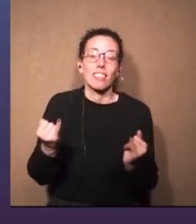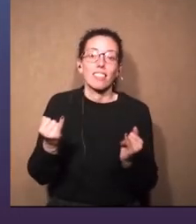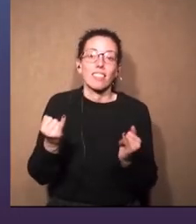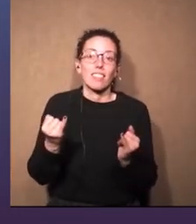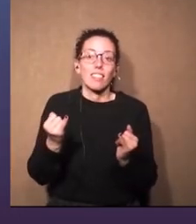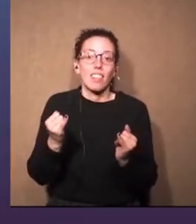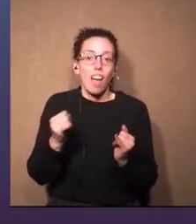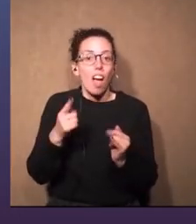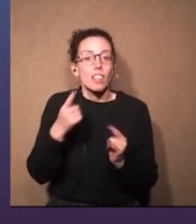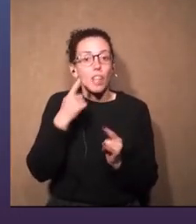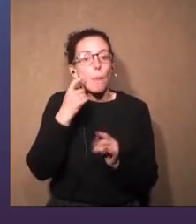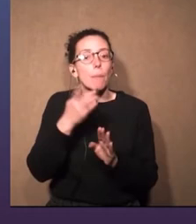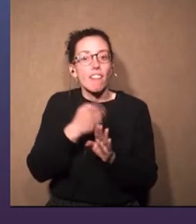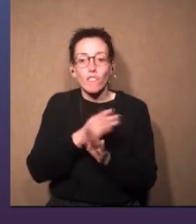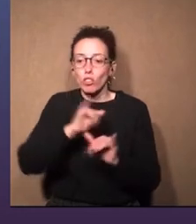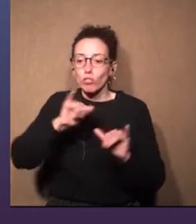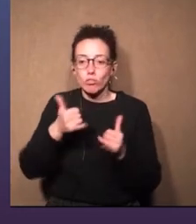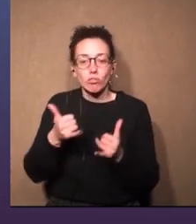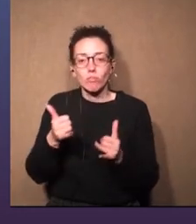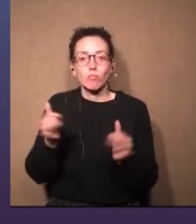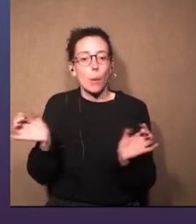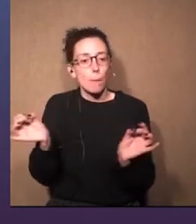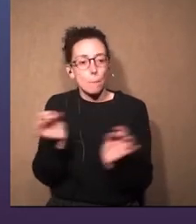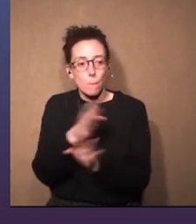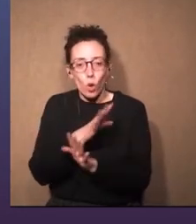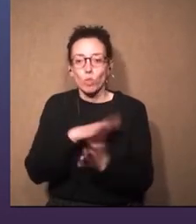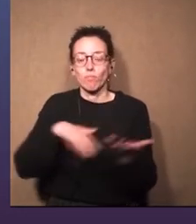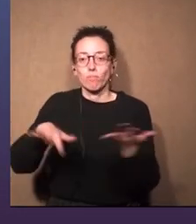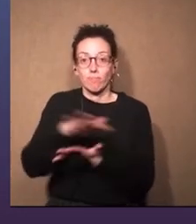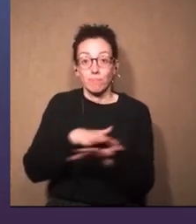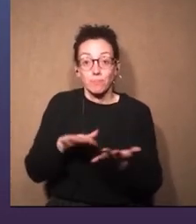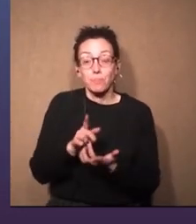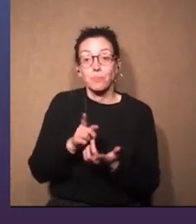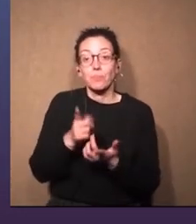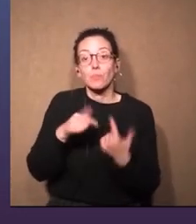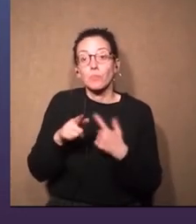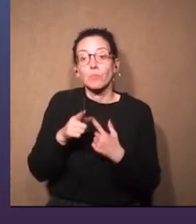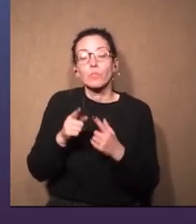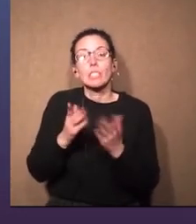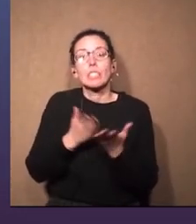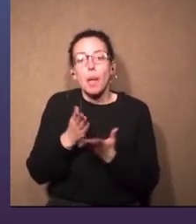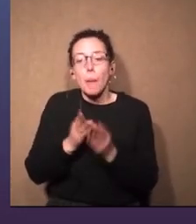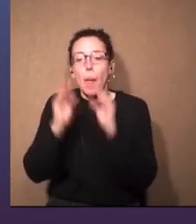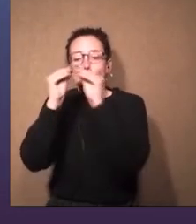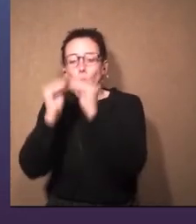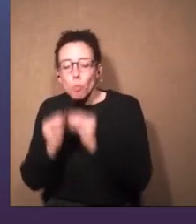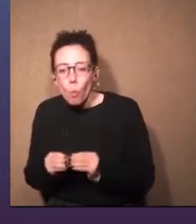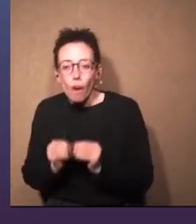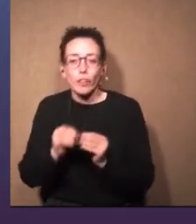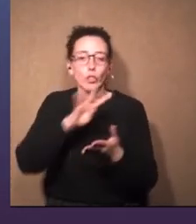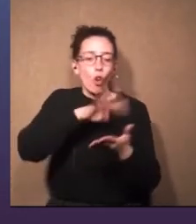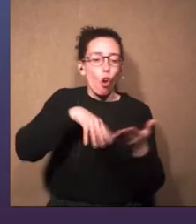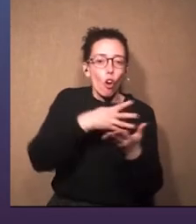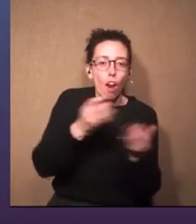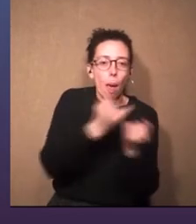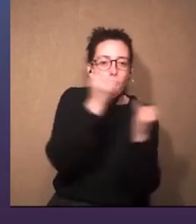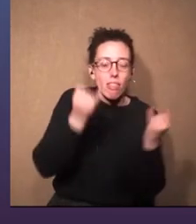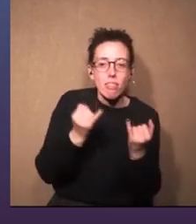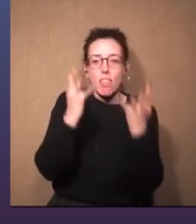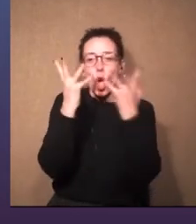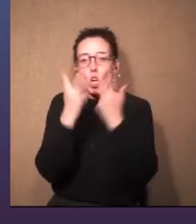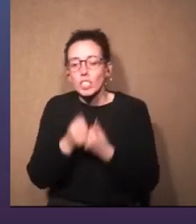que lo que estaba previsto suceda. Así que... Mucho presupuesto, mucho cronograma,